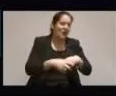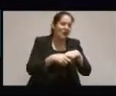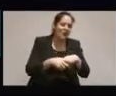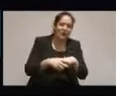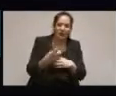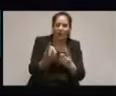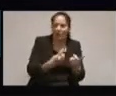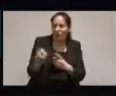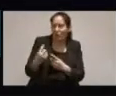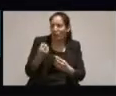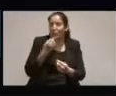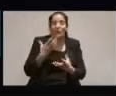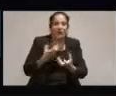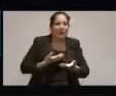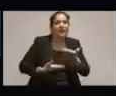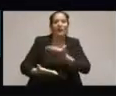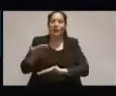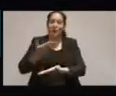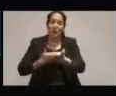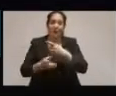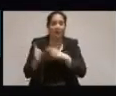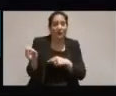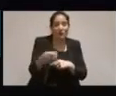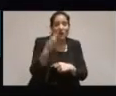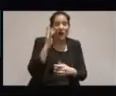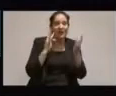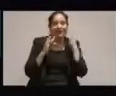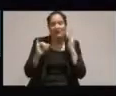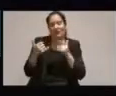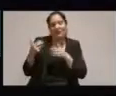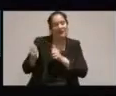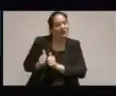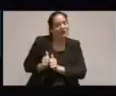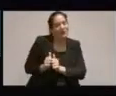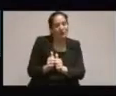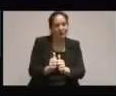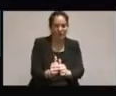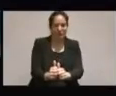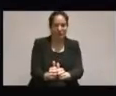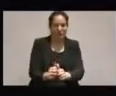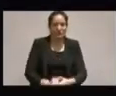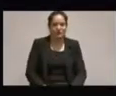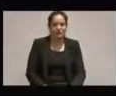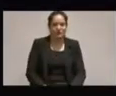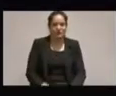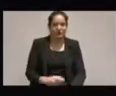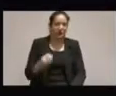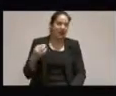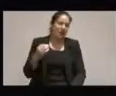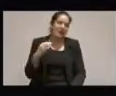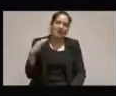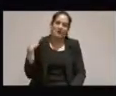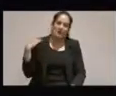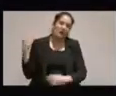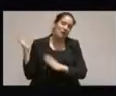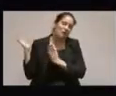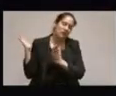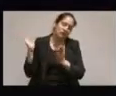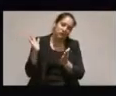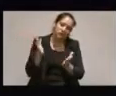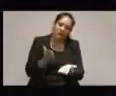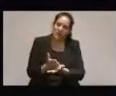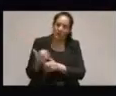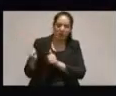lo quiero compartir también con aquellos artistas que me acompañaron toda la vida en